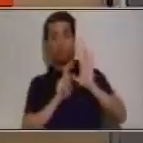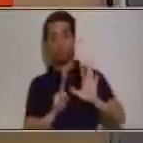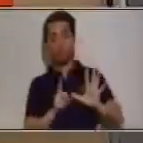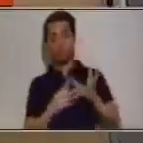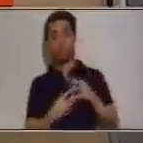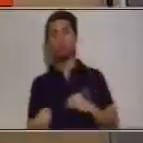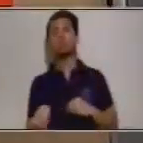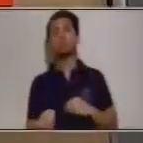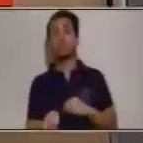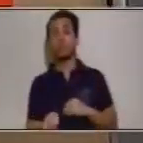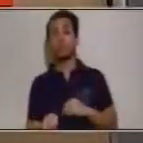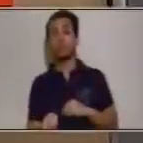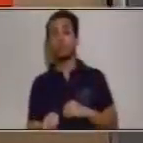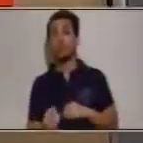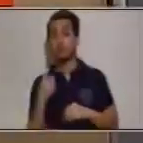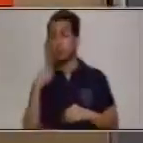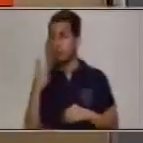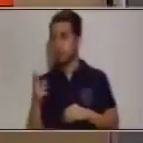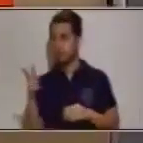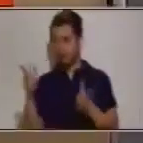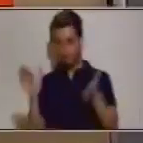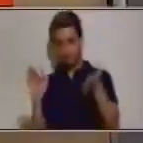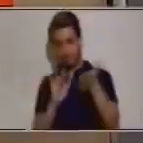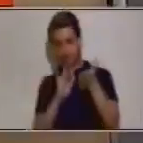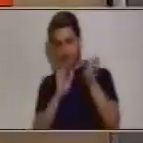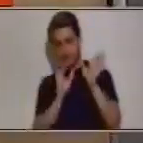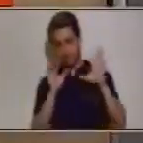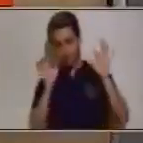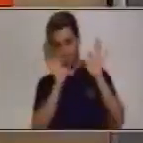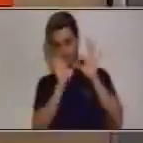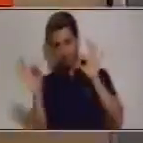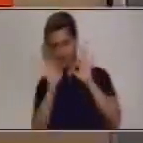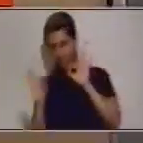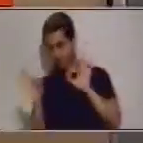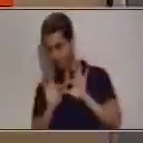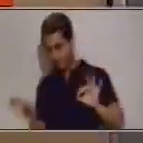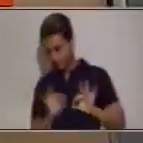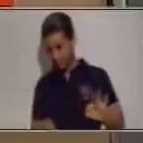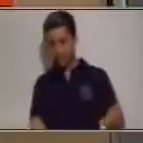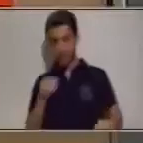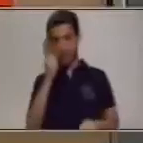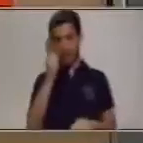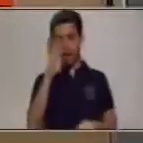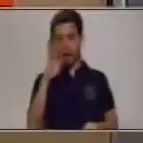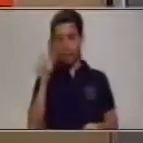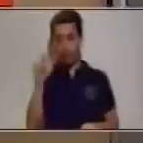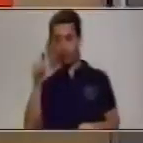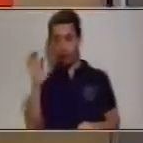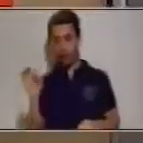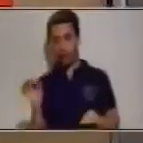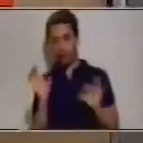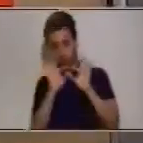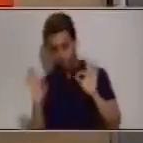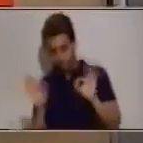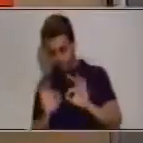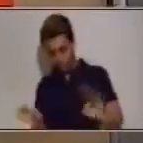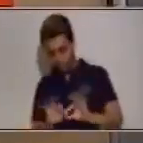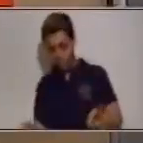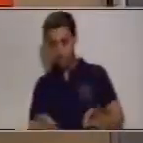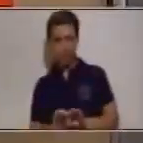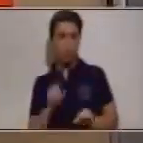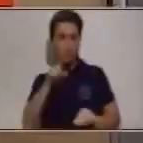¿Qué les parece si hacemos uso de nuestro abaco? Ustedes en casa pueden elaborar también un abaco con algunos tapones